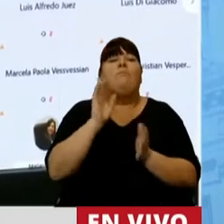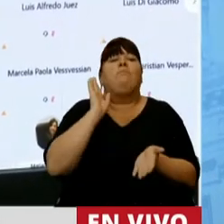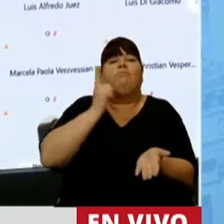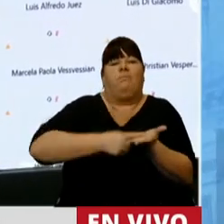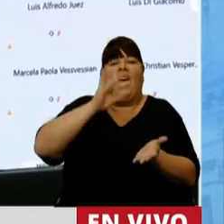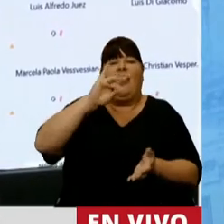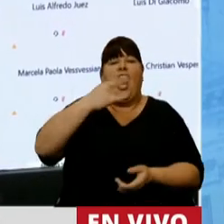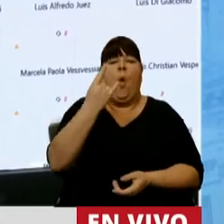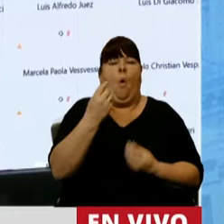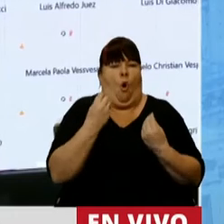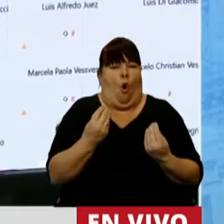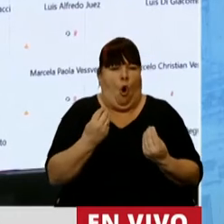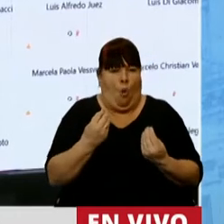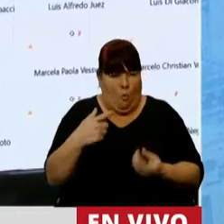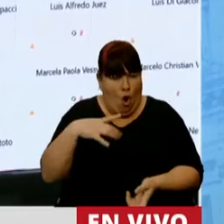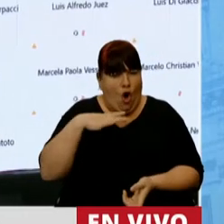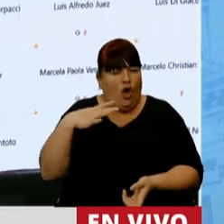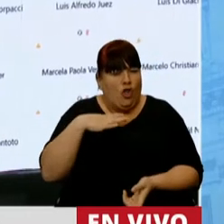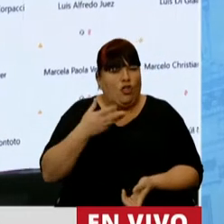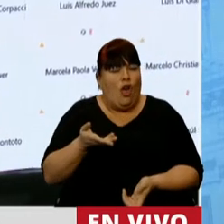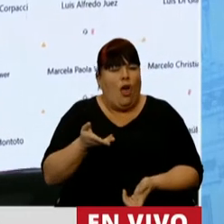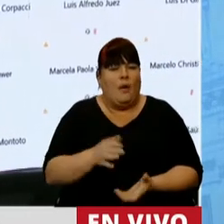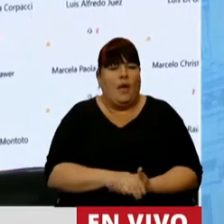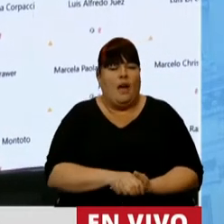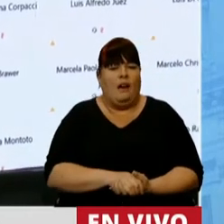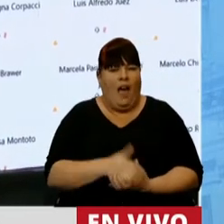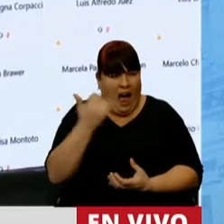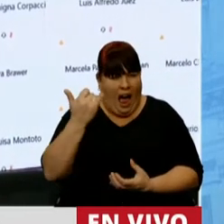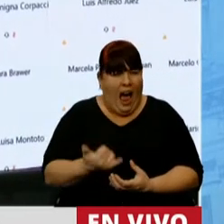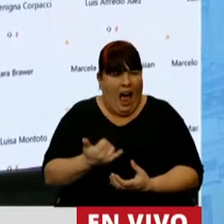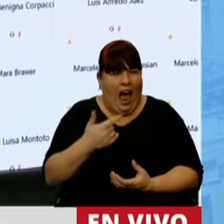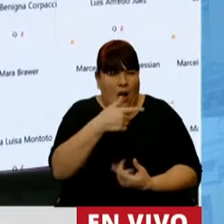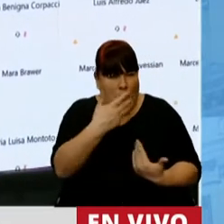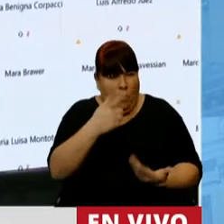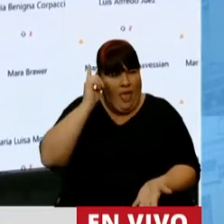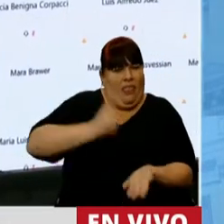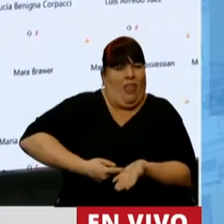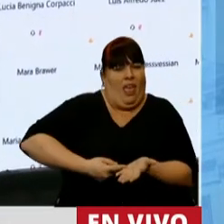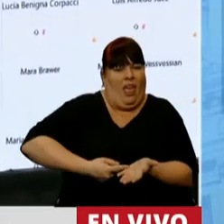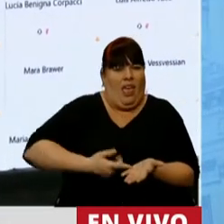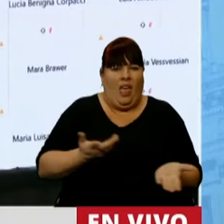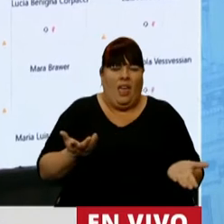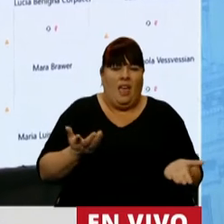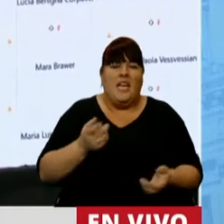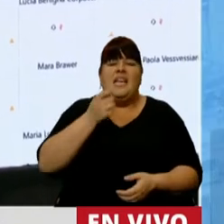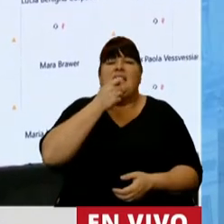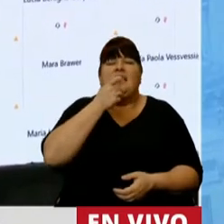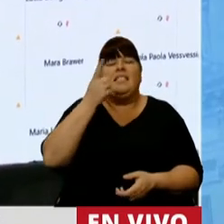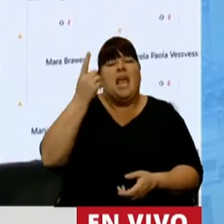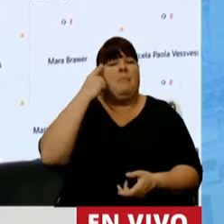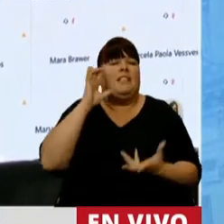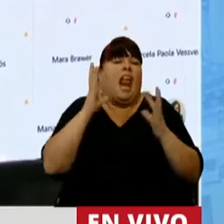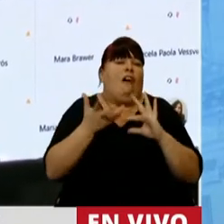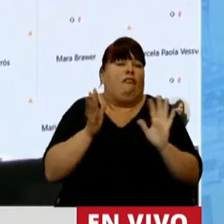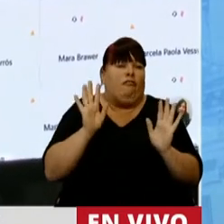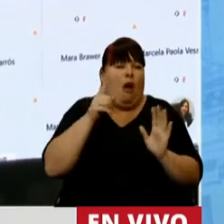¿Cómo es posible que todavía siga existiendo esa posibilidad de que interpretando